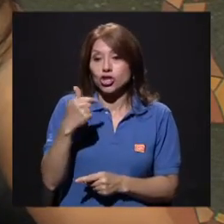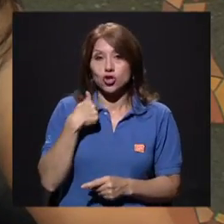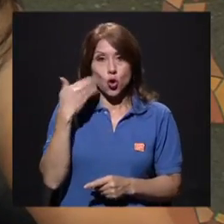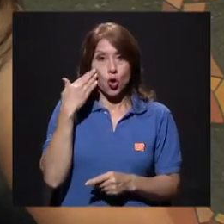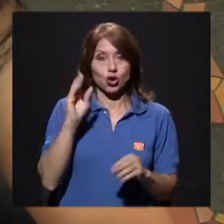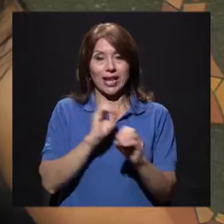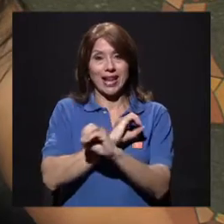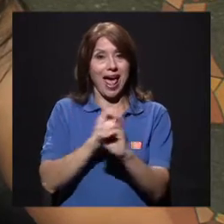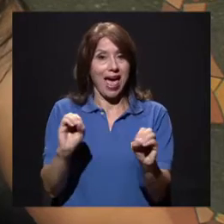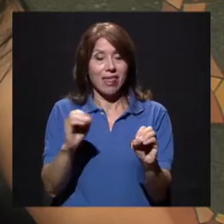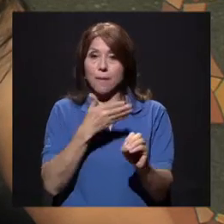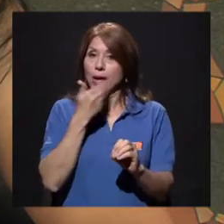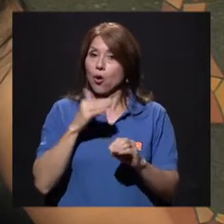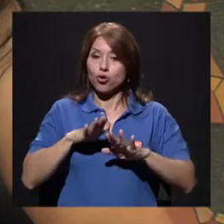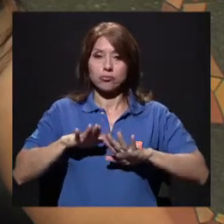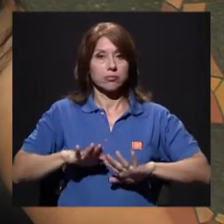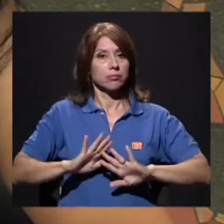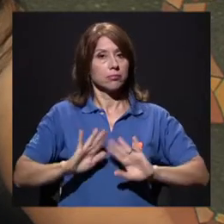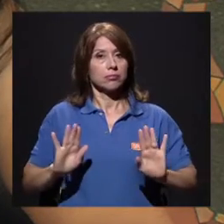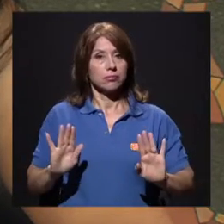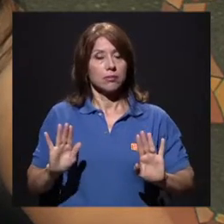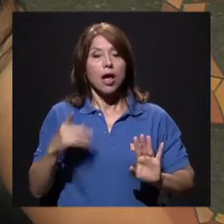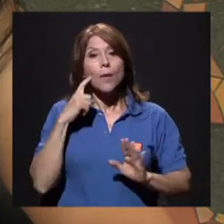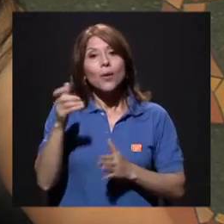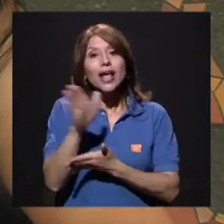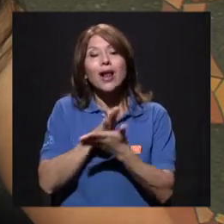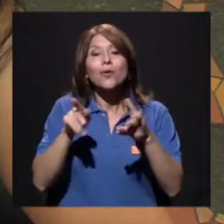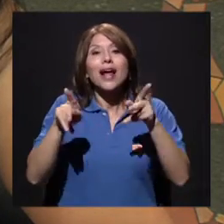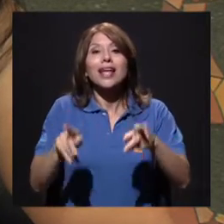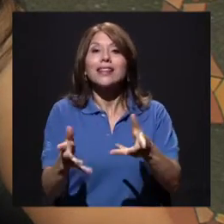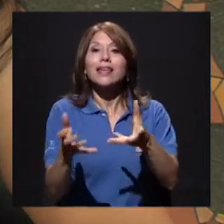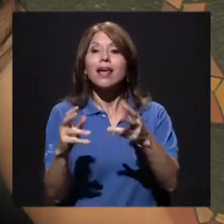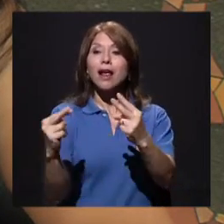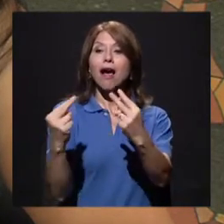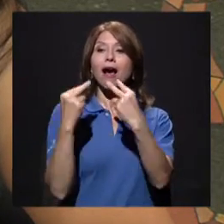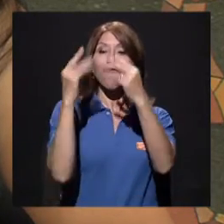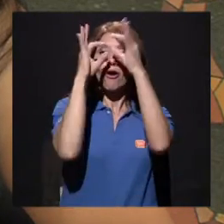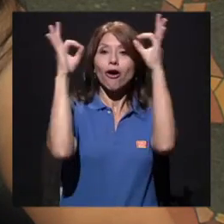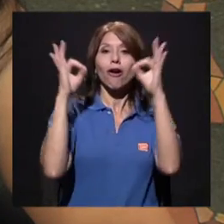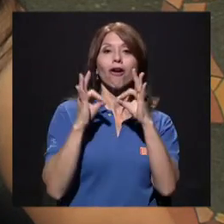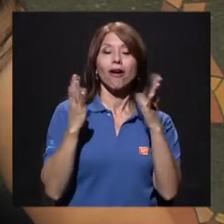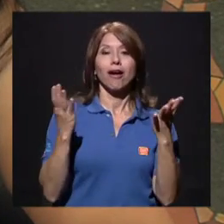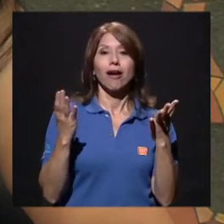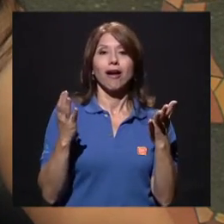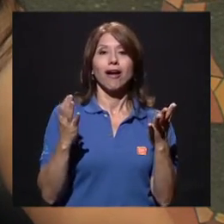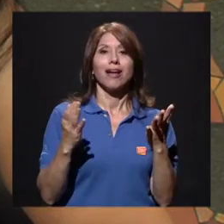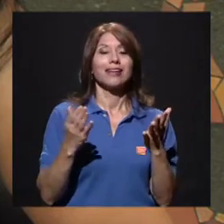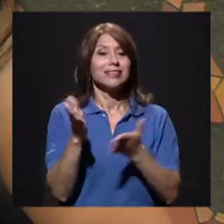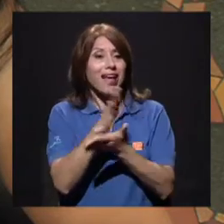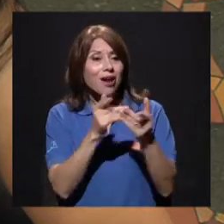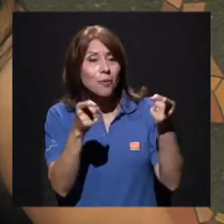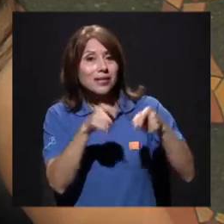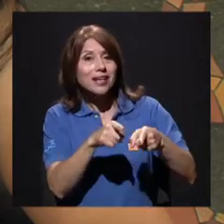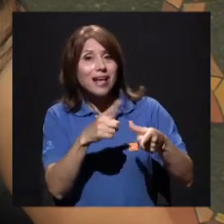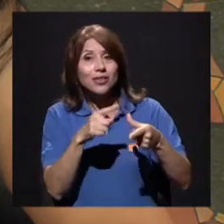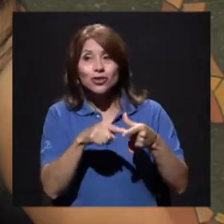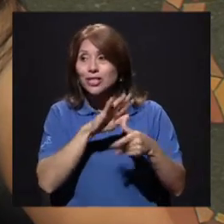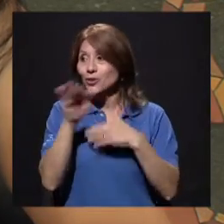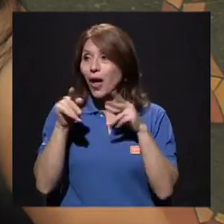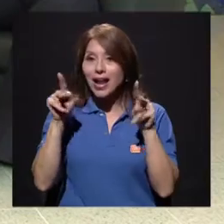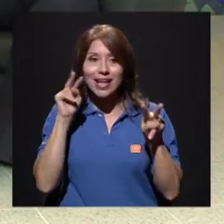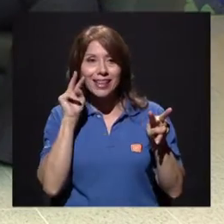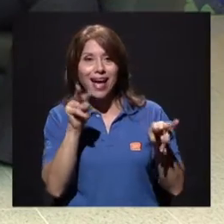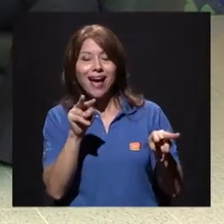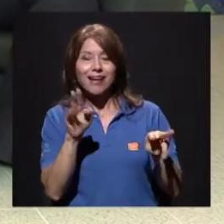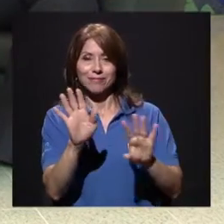no sé nada de eso, mejor no hacer nada. Porque va a haber gente que quiere figurar. Hay una lesión ahí, usted va ver todo el mundo. Es mejor